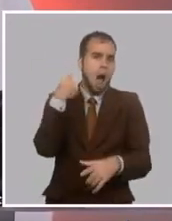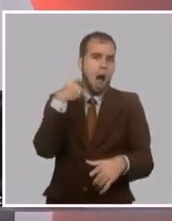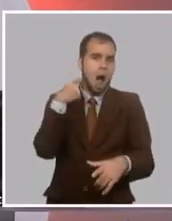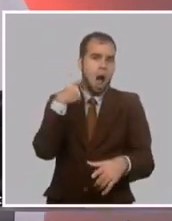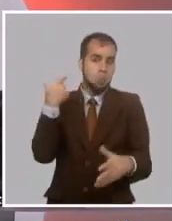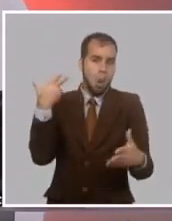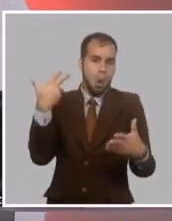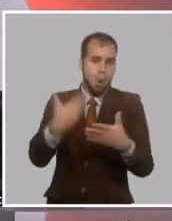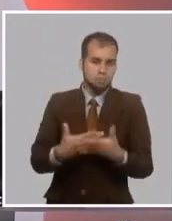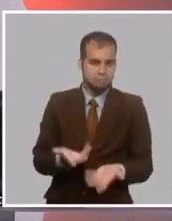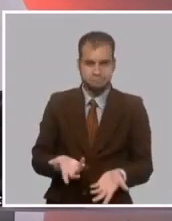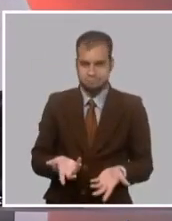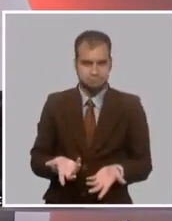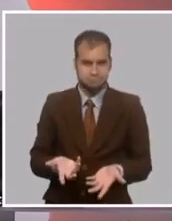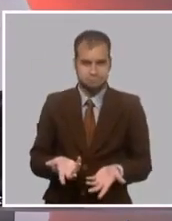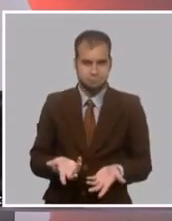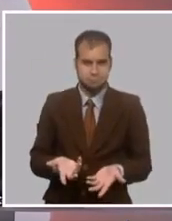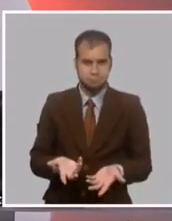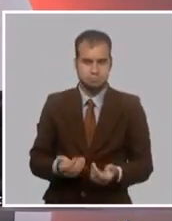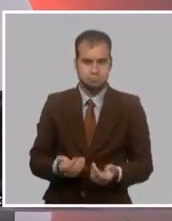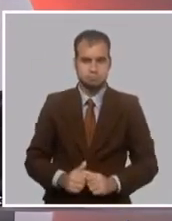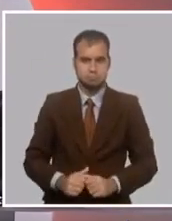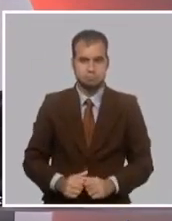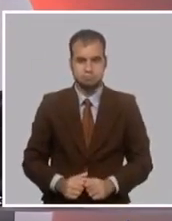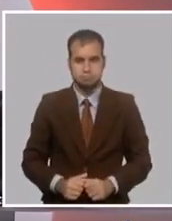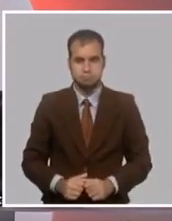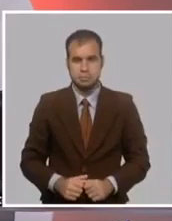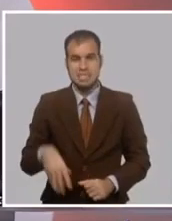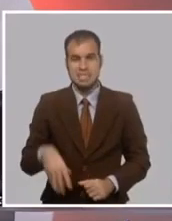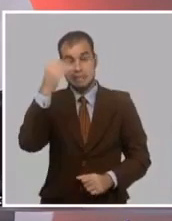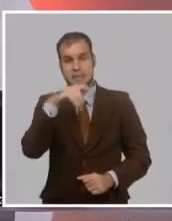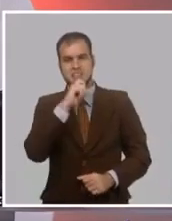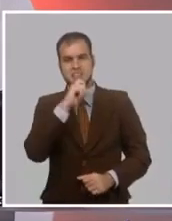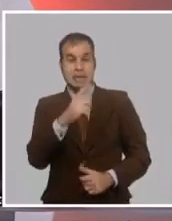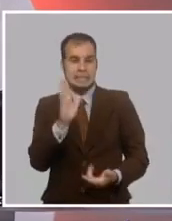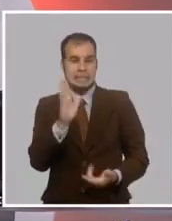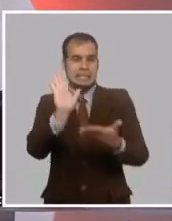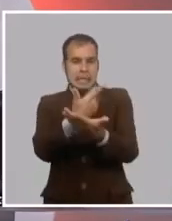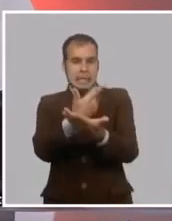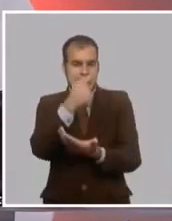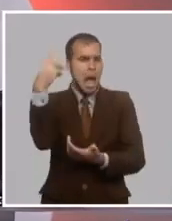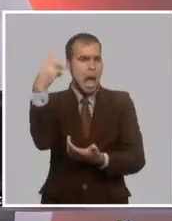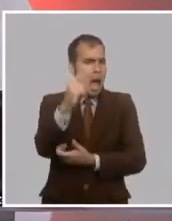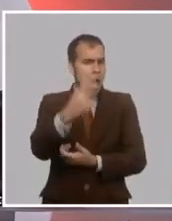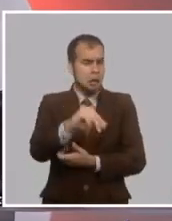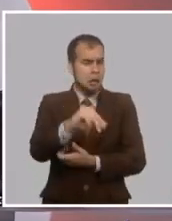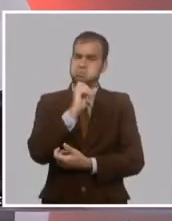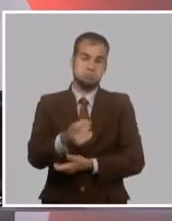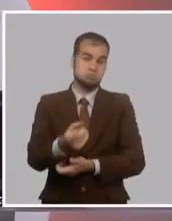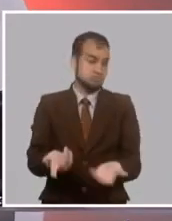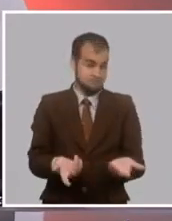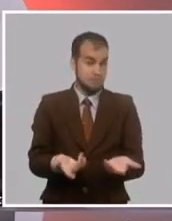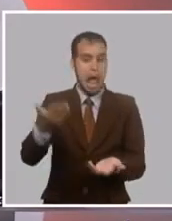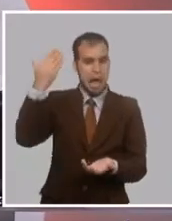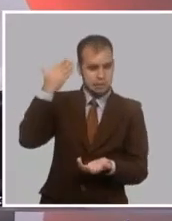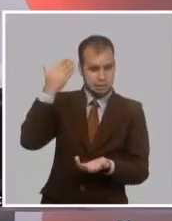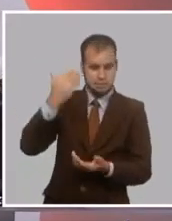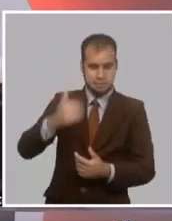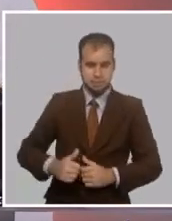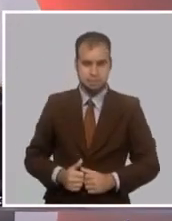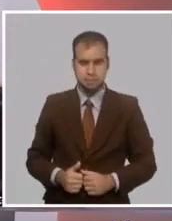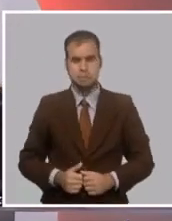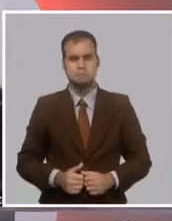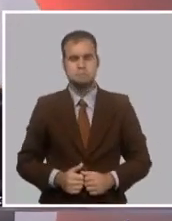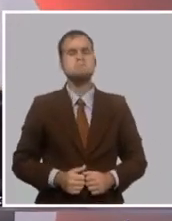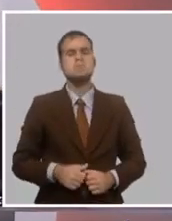la eliminación total de la esclavitud. Entonces yo creo que este sentido de unidad Martí